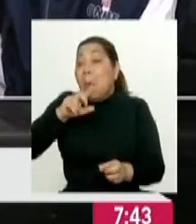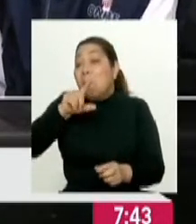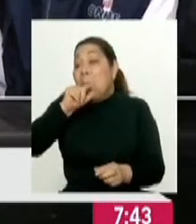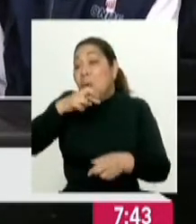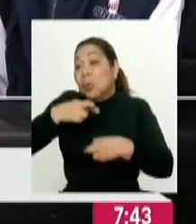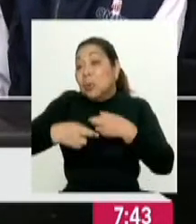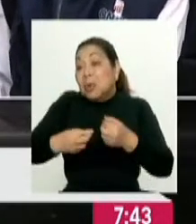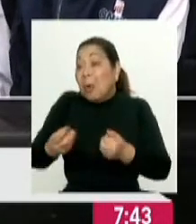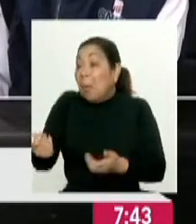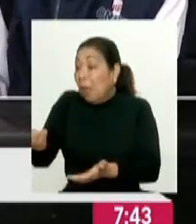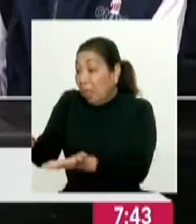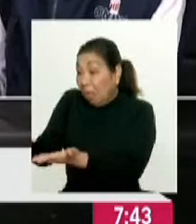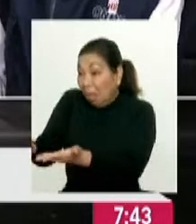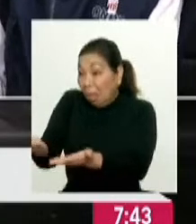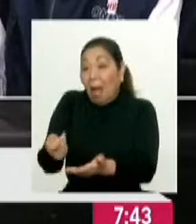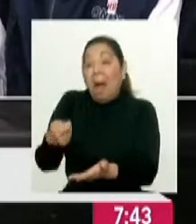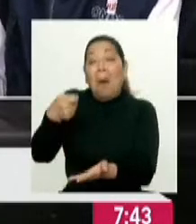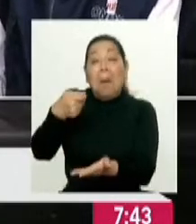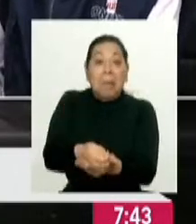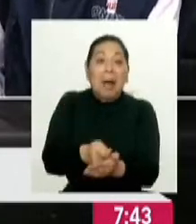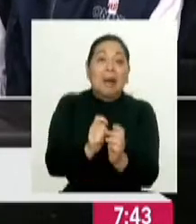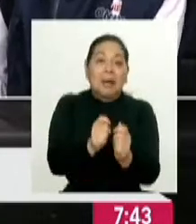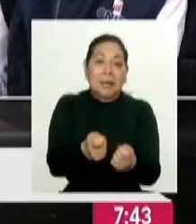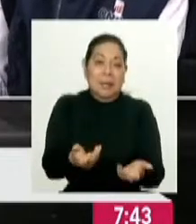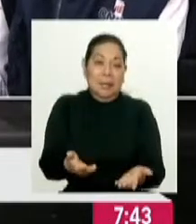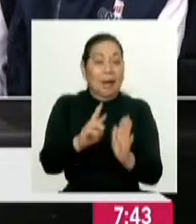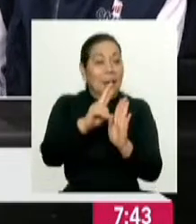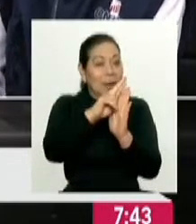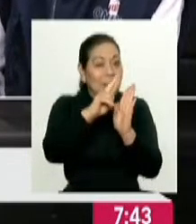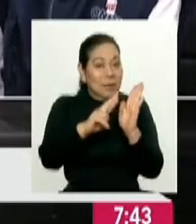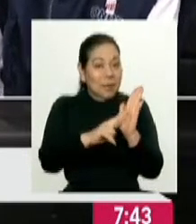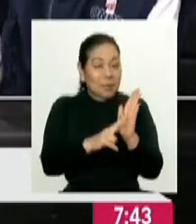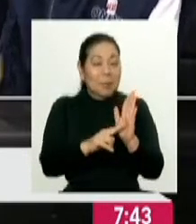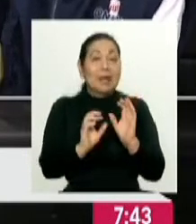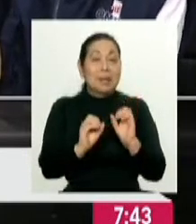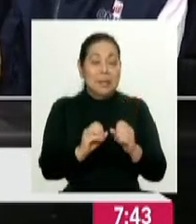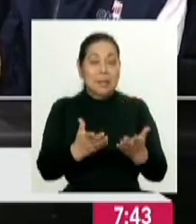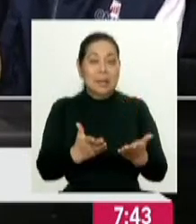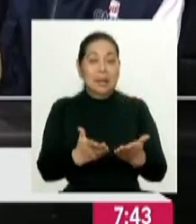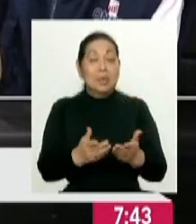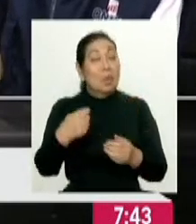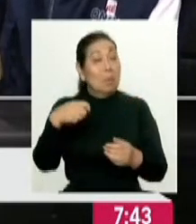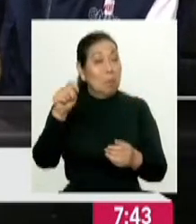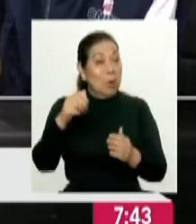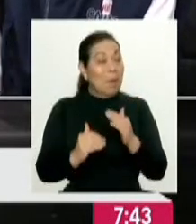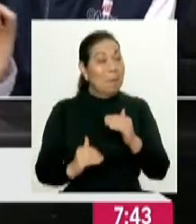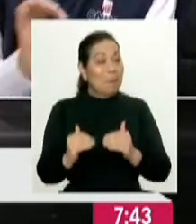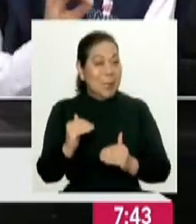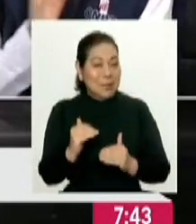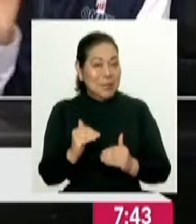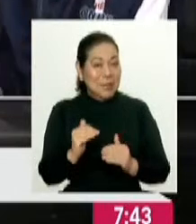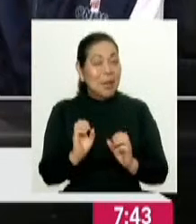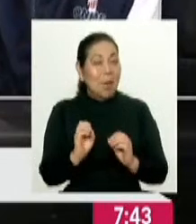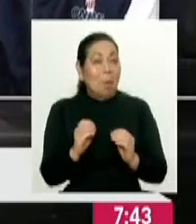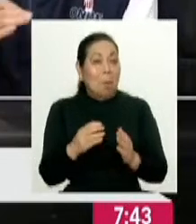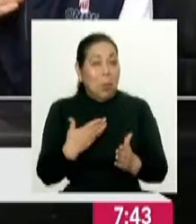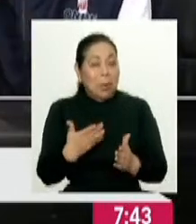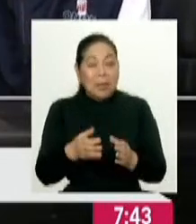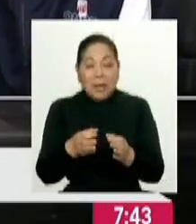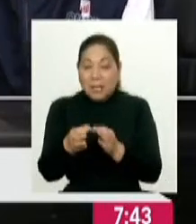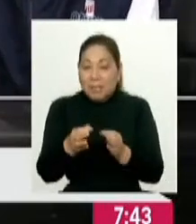ingreso, un recurso. Y el mismo reglamento establece que si es un porcentaje mayor, que los podemos